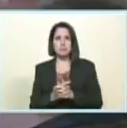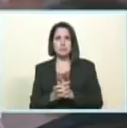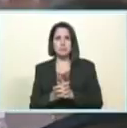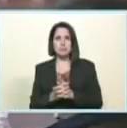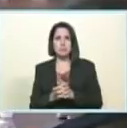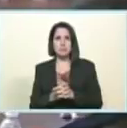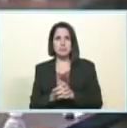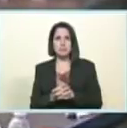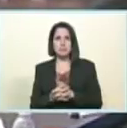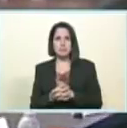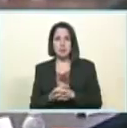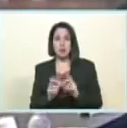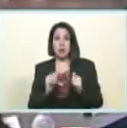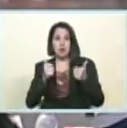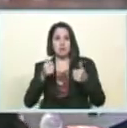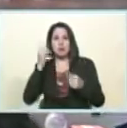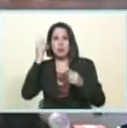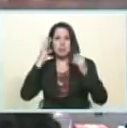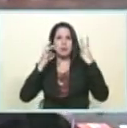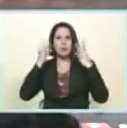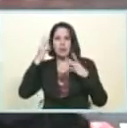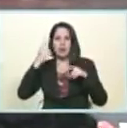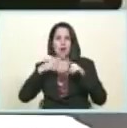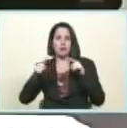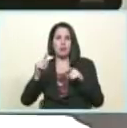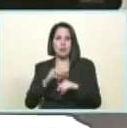ya empezó Ernesto a inventar cosas